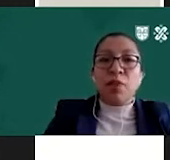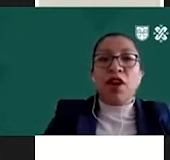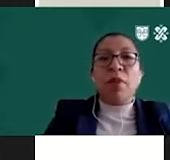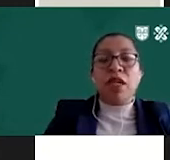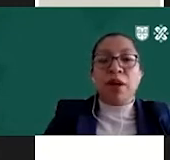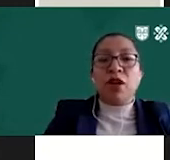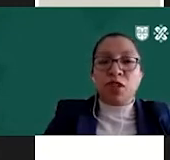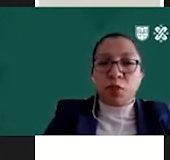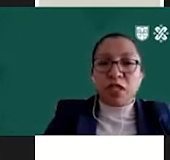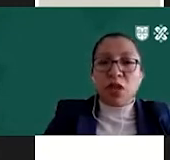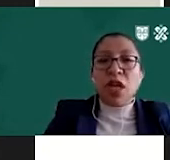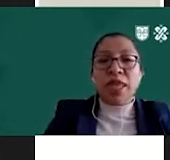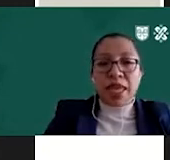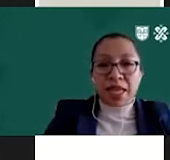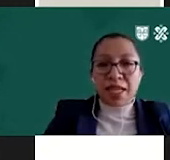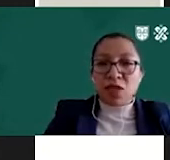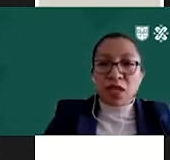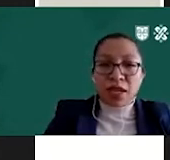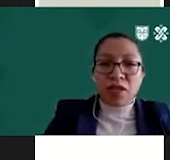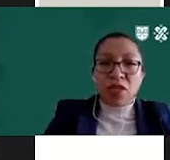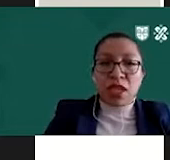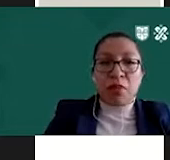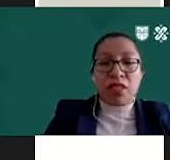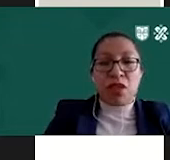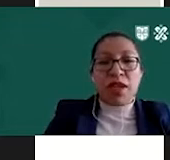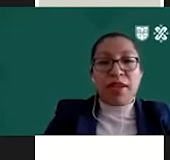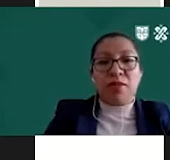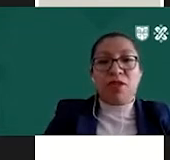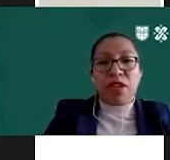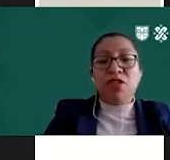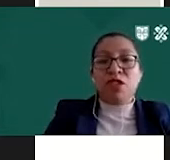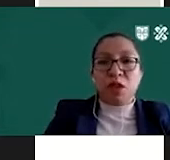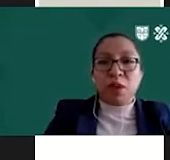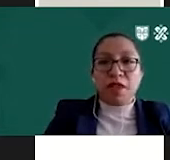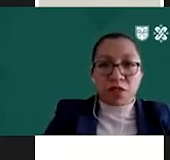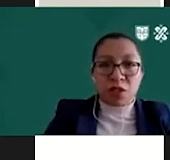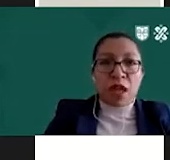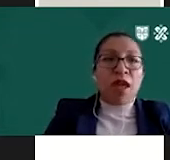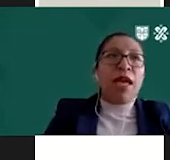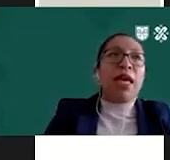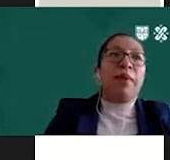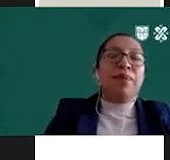envío del programa de trabajo y presupuesto de ingresos, egresos y de inversión en activos fijos 2022.